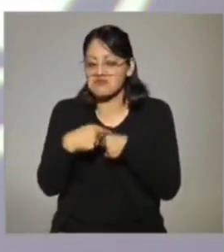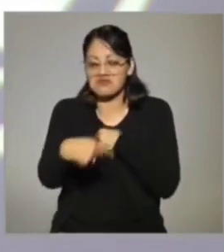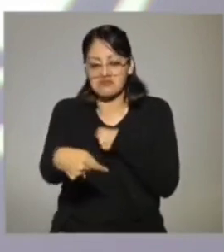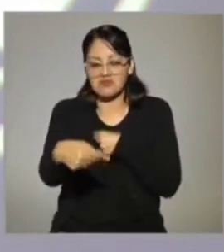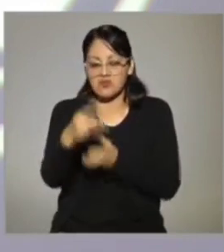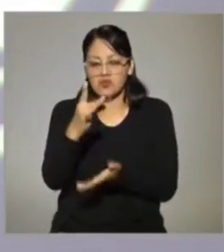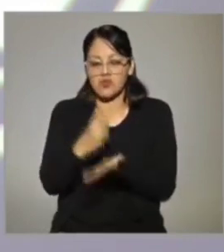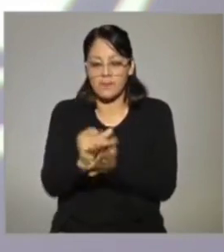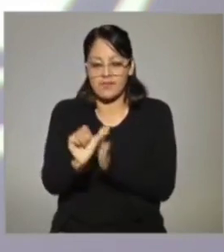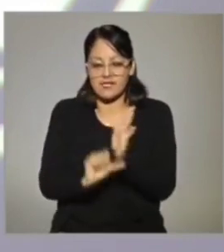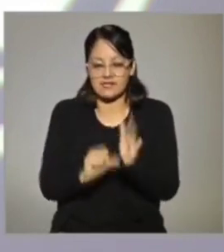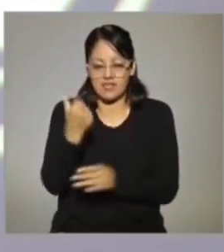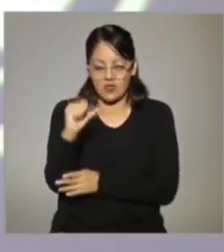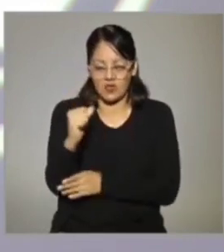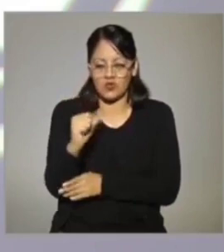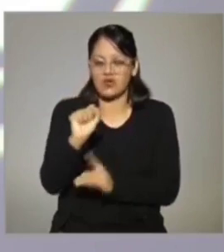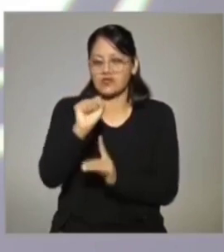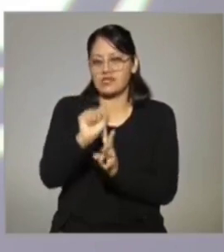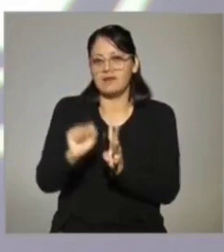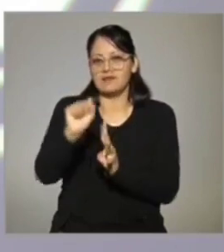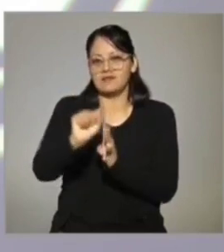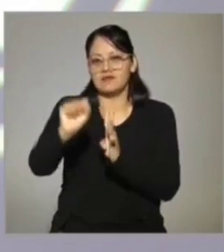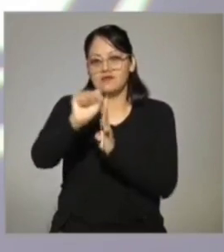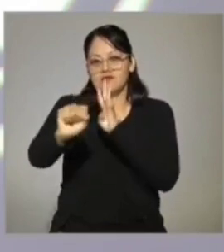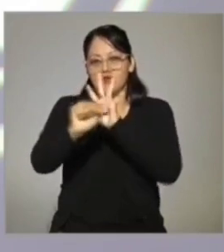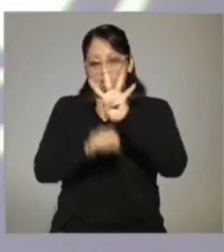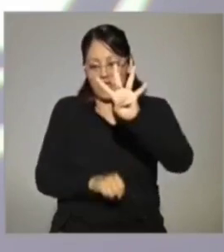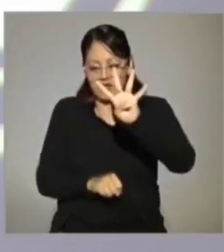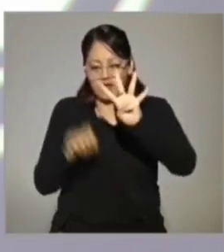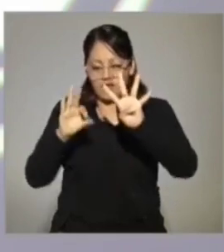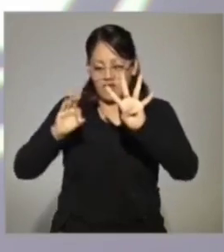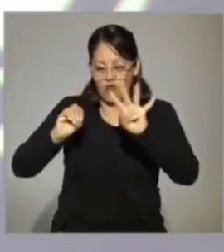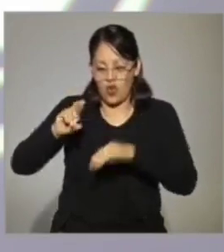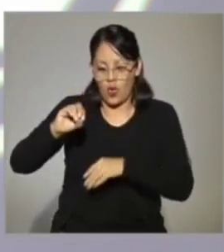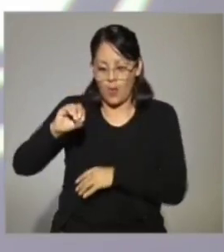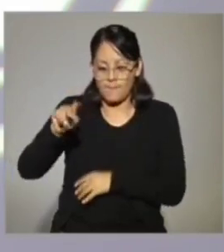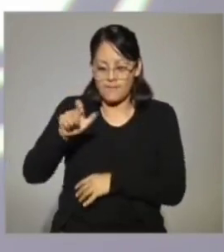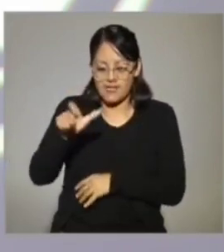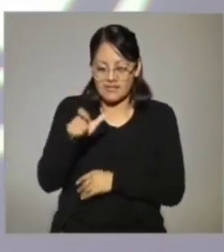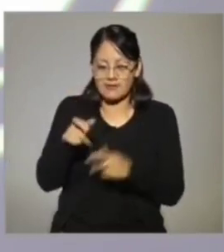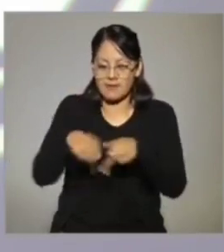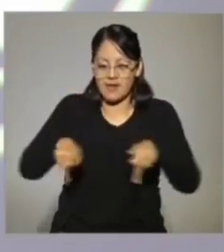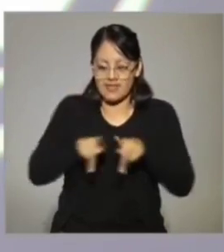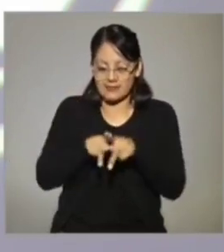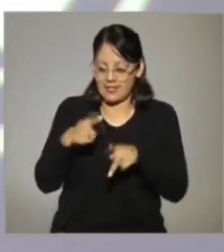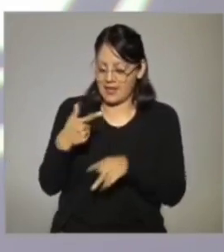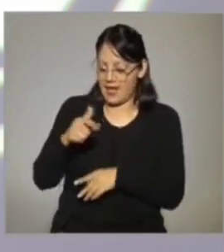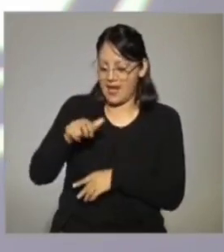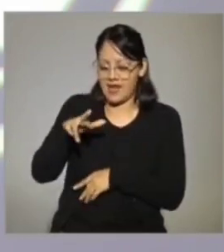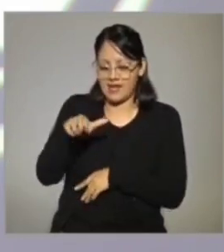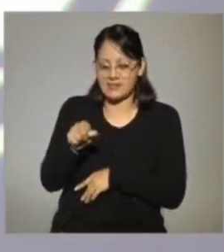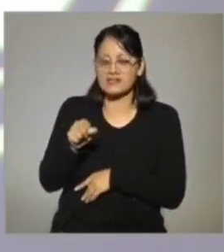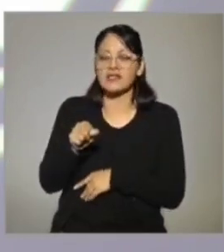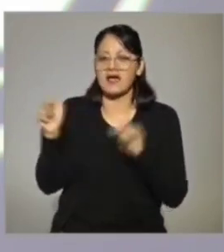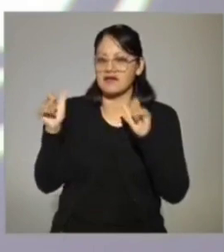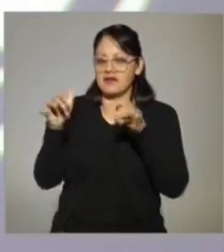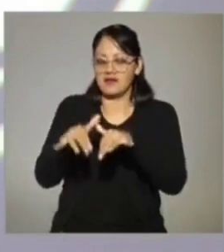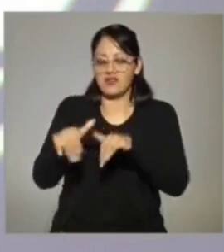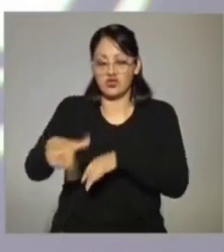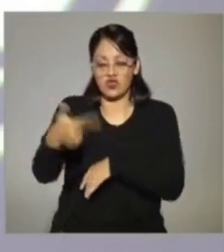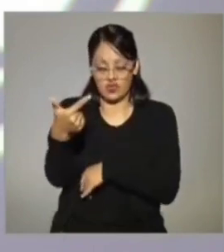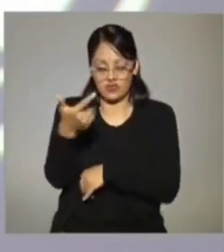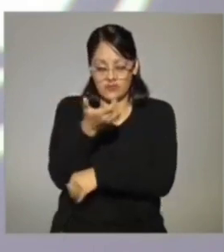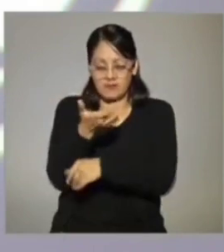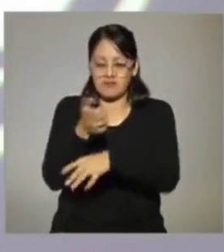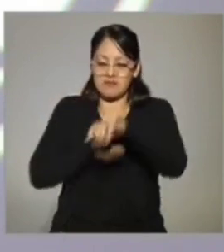solamente de agosto, quedan cuatro funciones. En el Foro Meets, este lugar que está ahí en Galerías Plaza de las Estrellas, que además aloja a más de 12